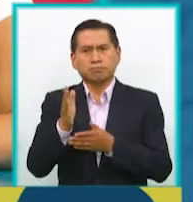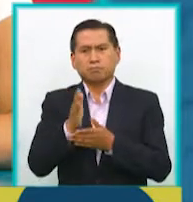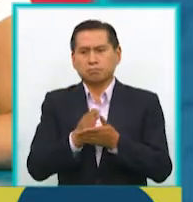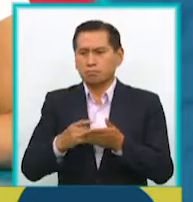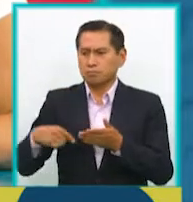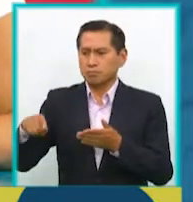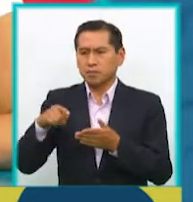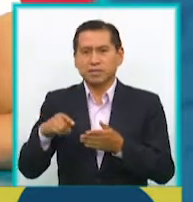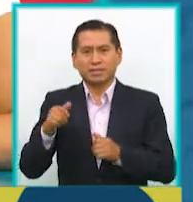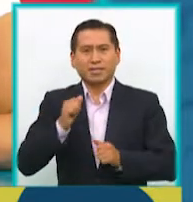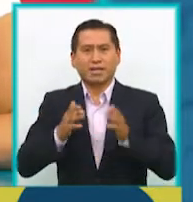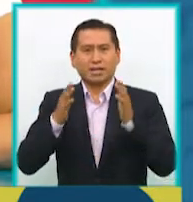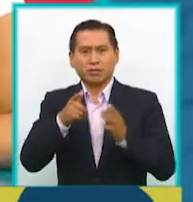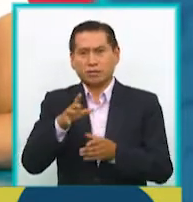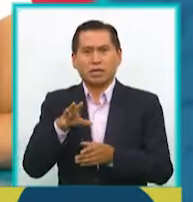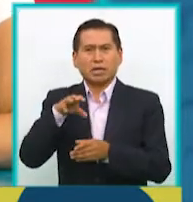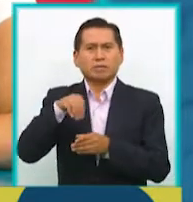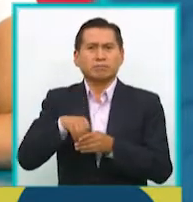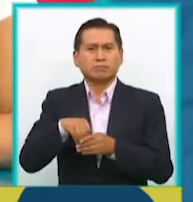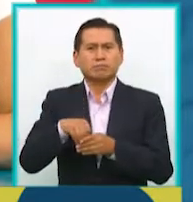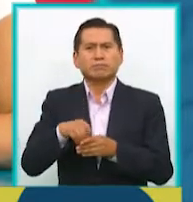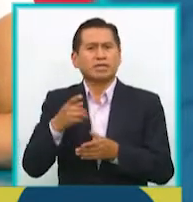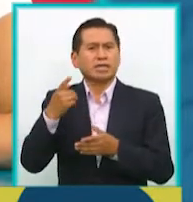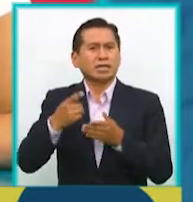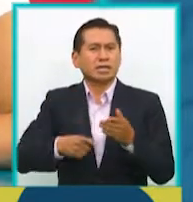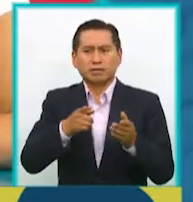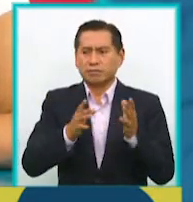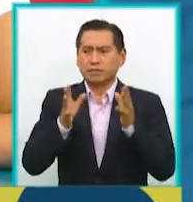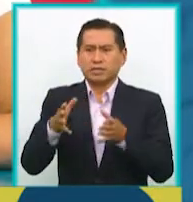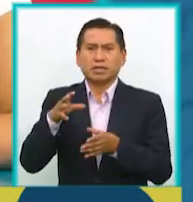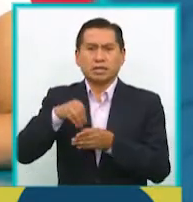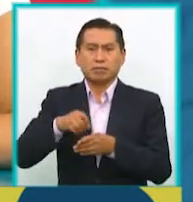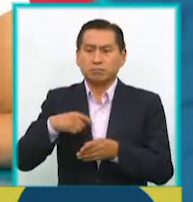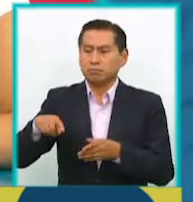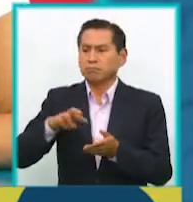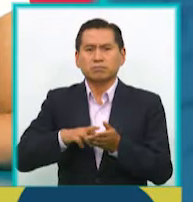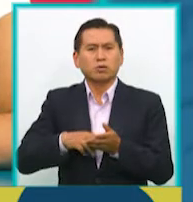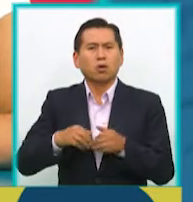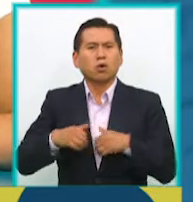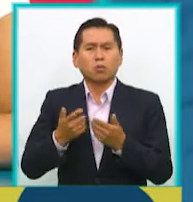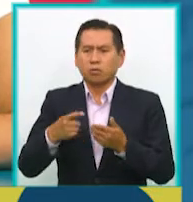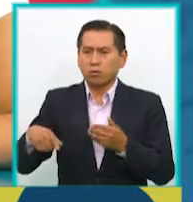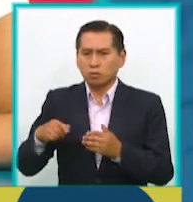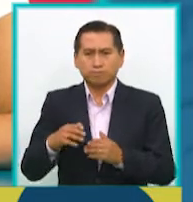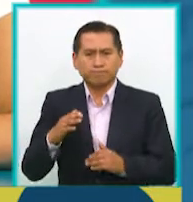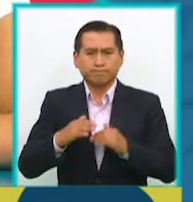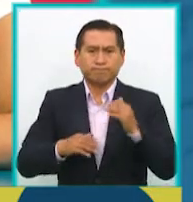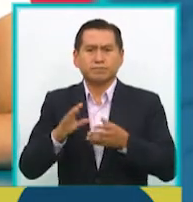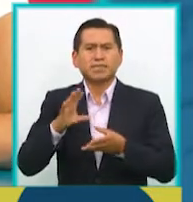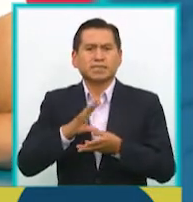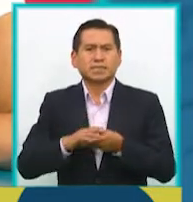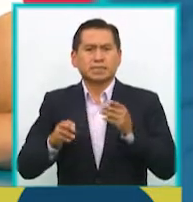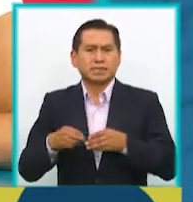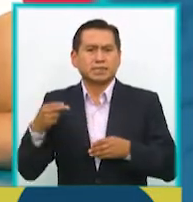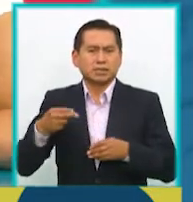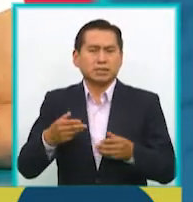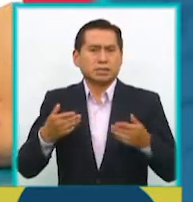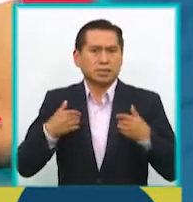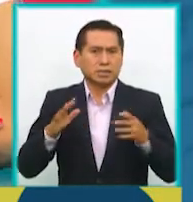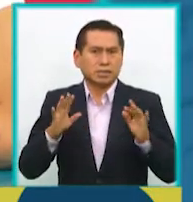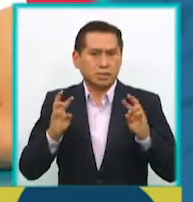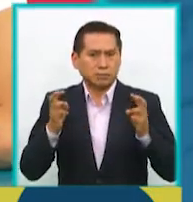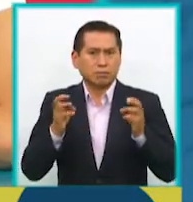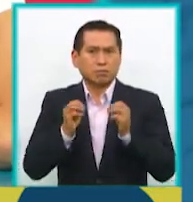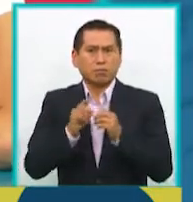personajes, cuéntame qué has dejado, qué no, y cuál ha sido el reto de construir una historia como esta que tenga cierta relación